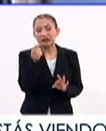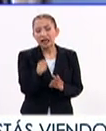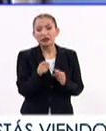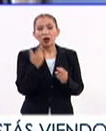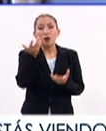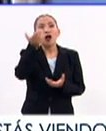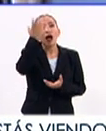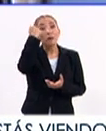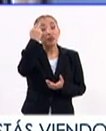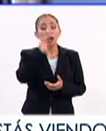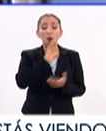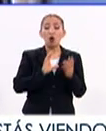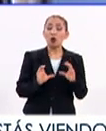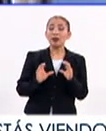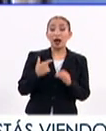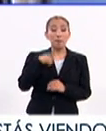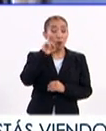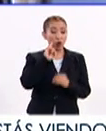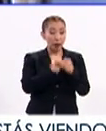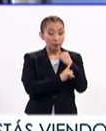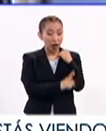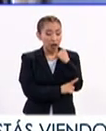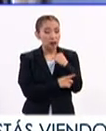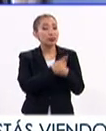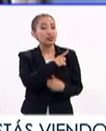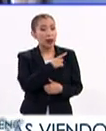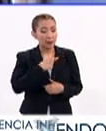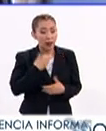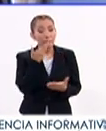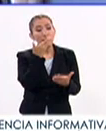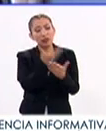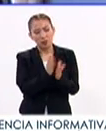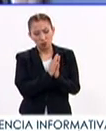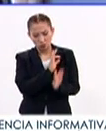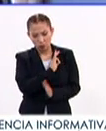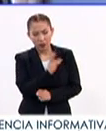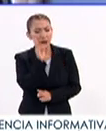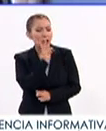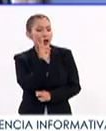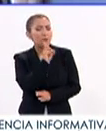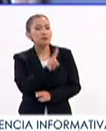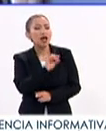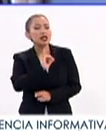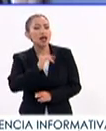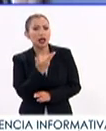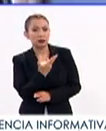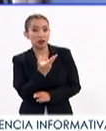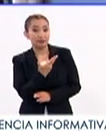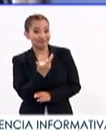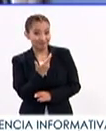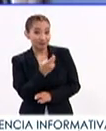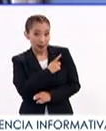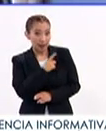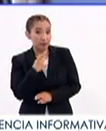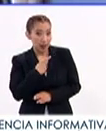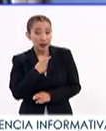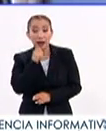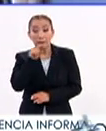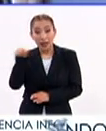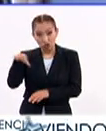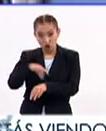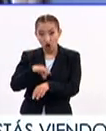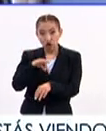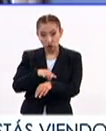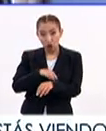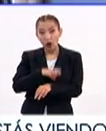prevención. Toda mujer embarazada debe solicitar una prueba de VIH. También todo el médico